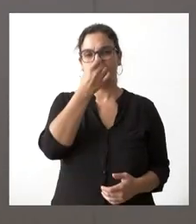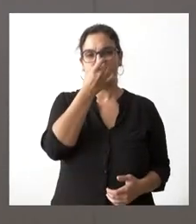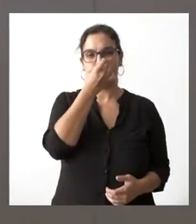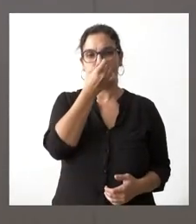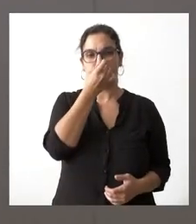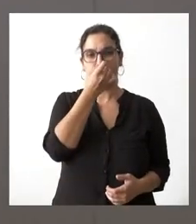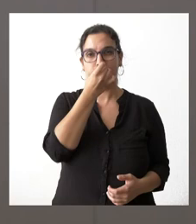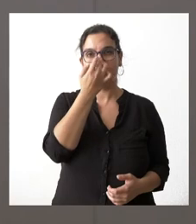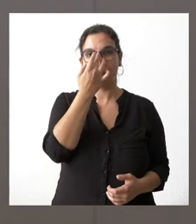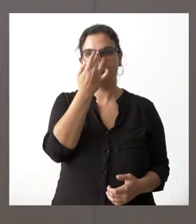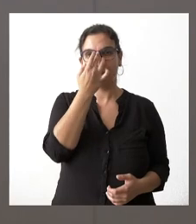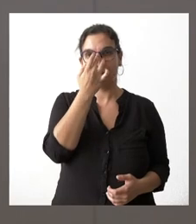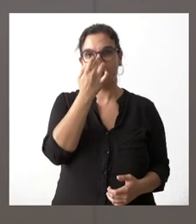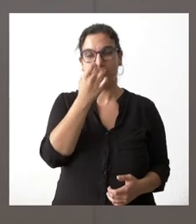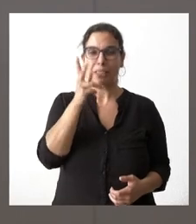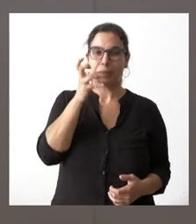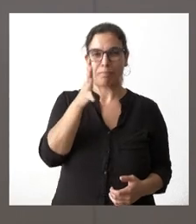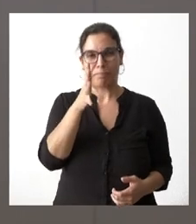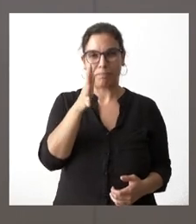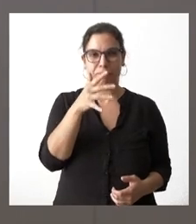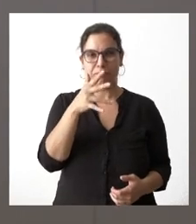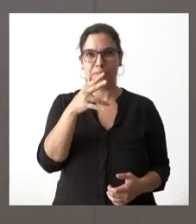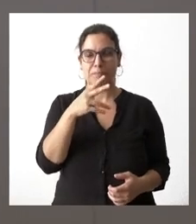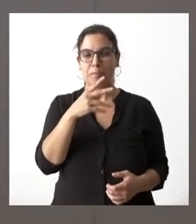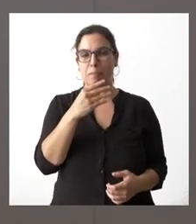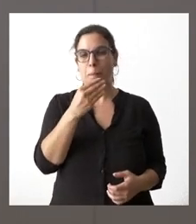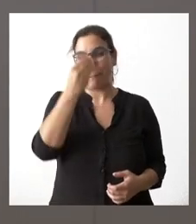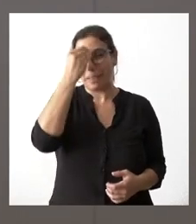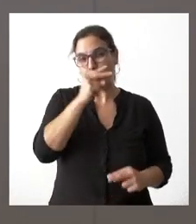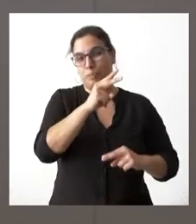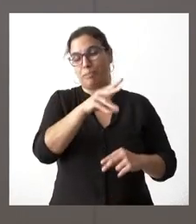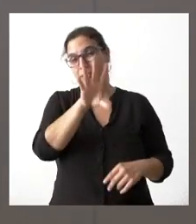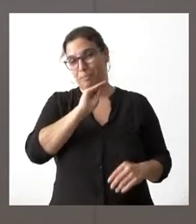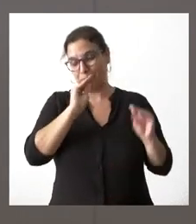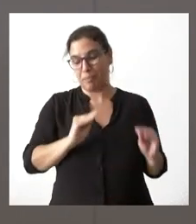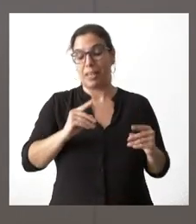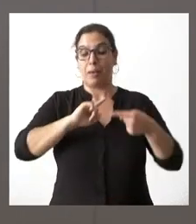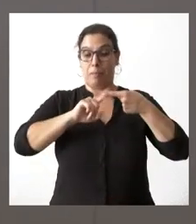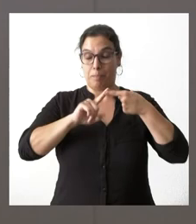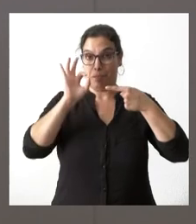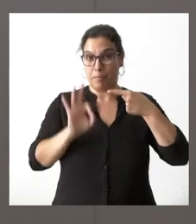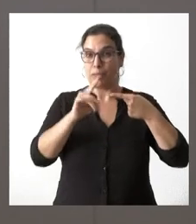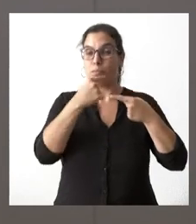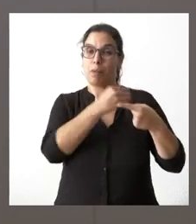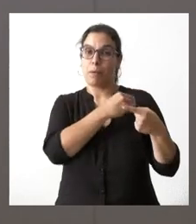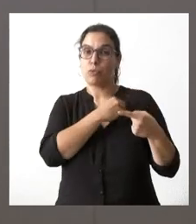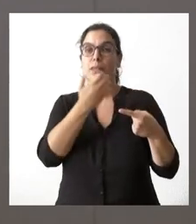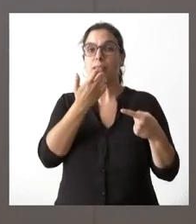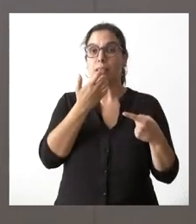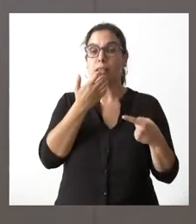sí aunque se vaya con alguna dificultad creo haber entendido su pregunta la primera si no me equivoco y si no me corrigé usted es si va a haber más